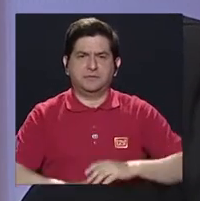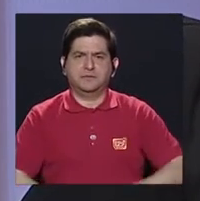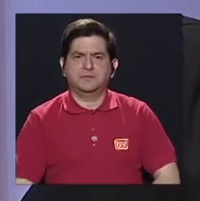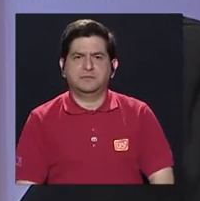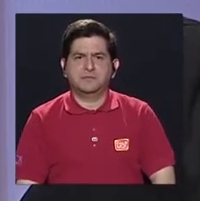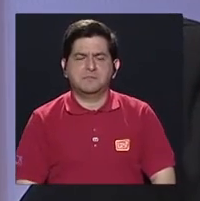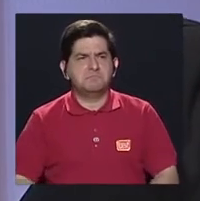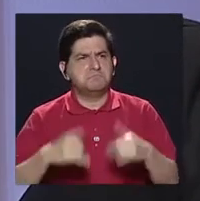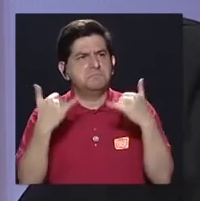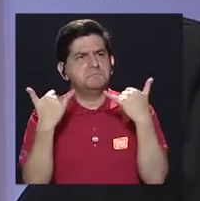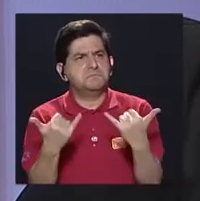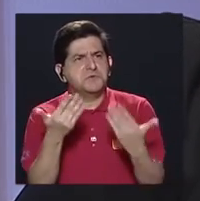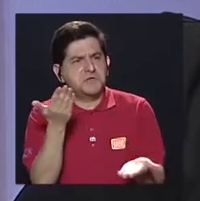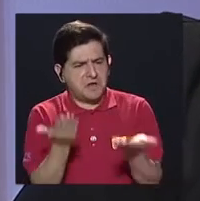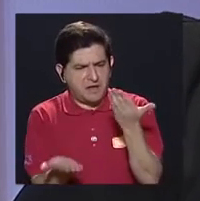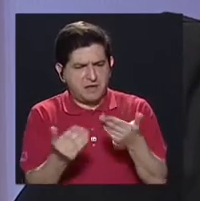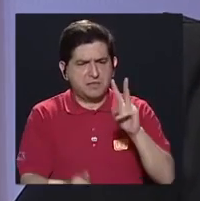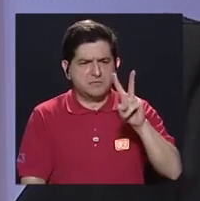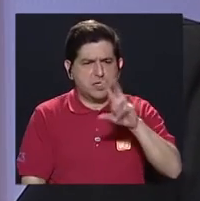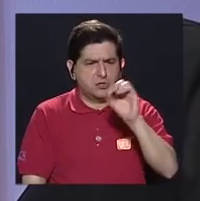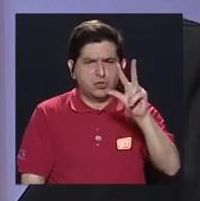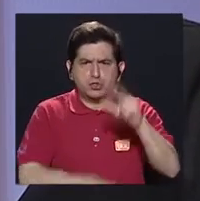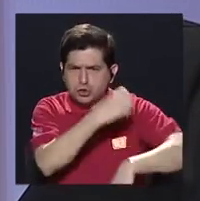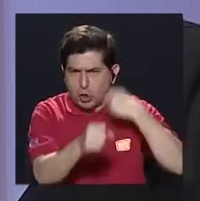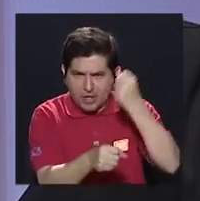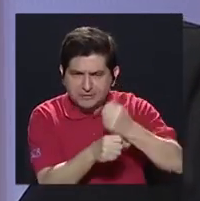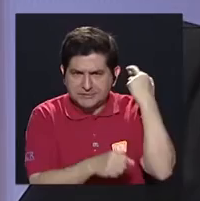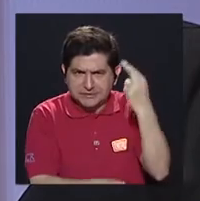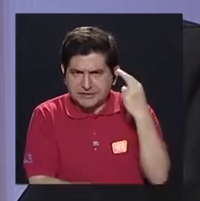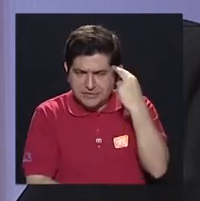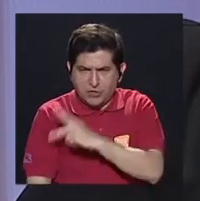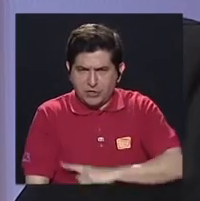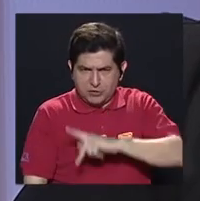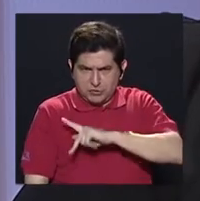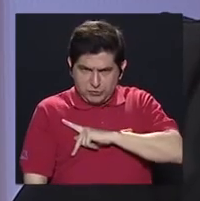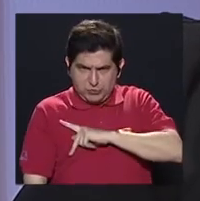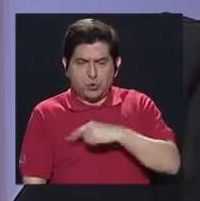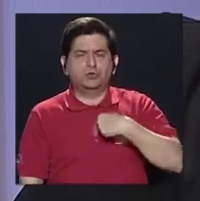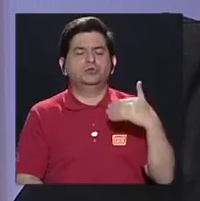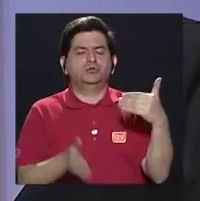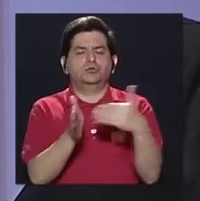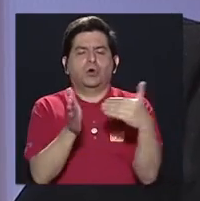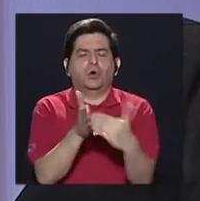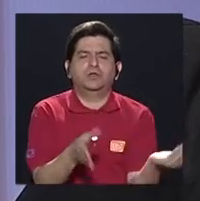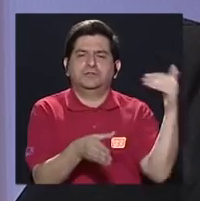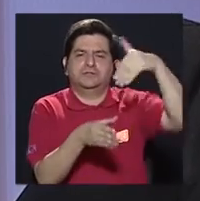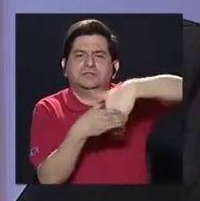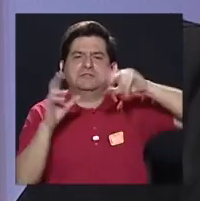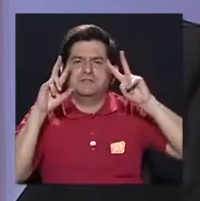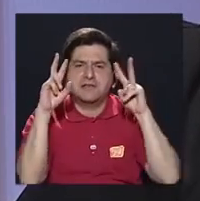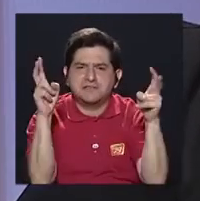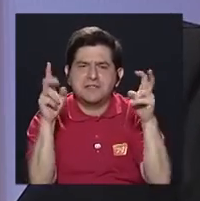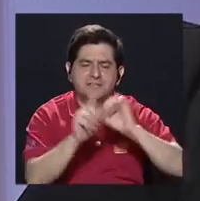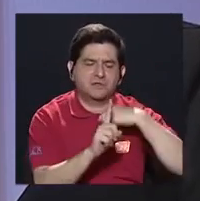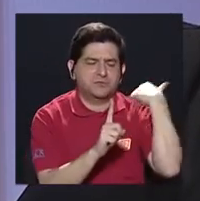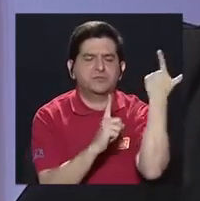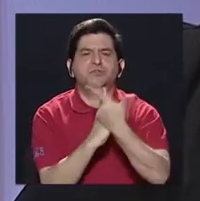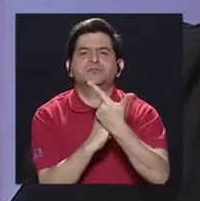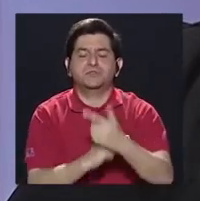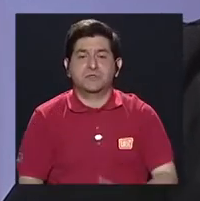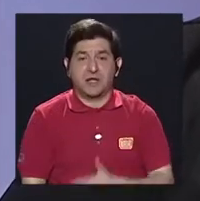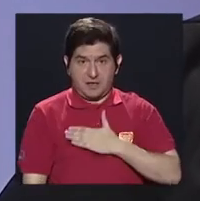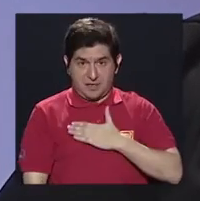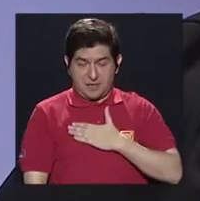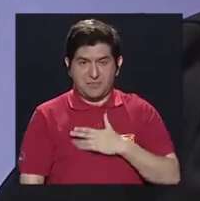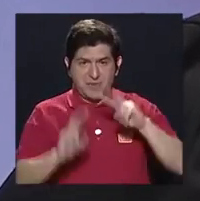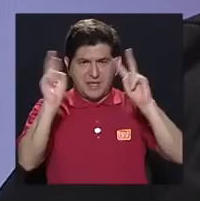y hace ya como, tal vez dos, tres años, también por razones personales, me volví a involucrar mucho en el tema social. Para mí el